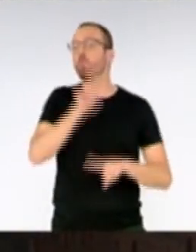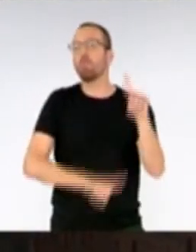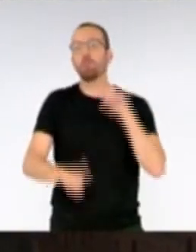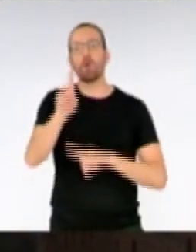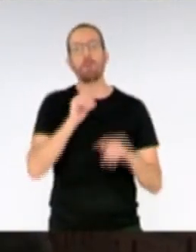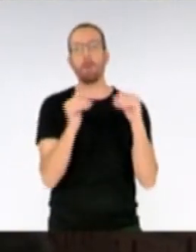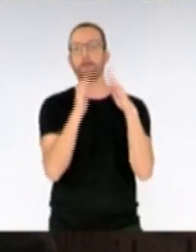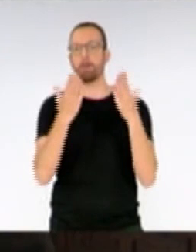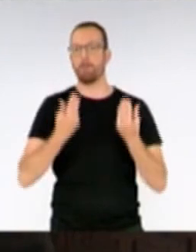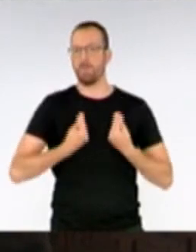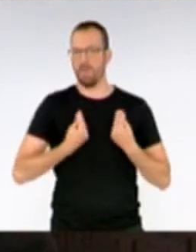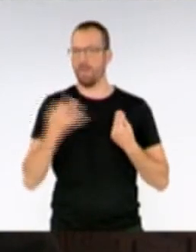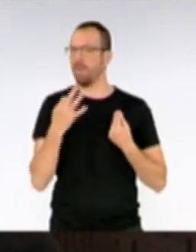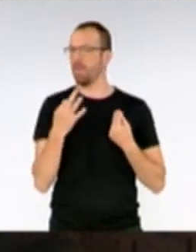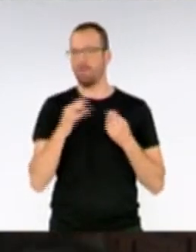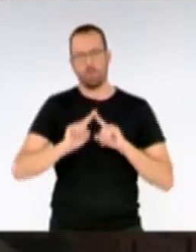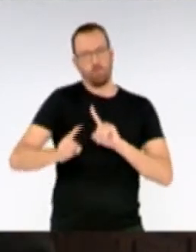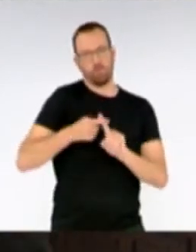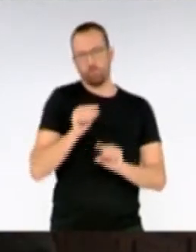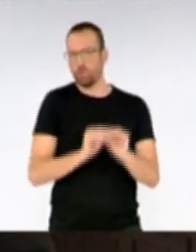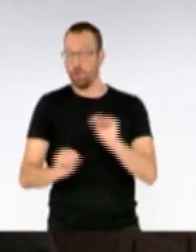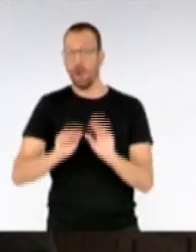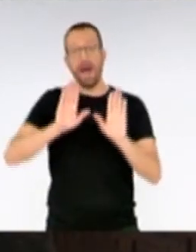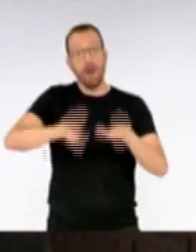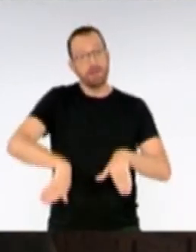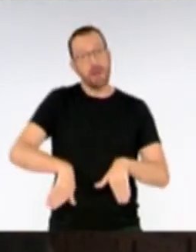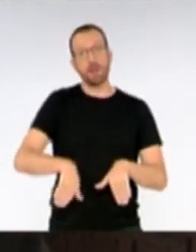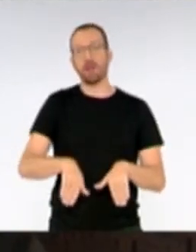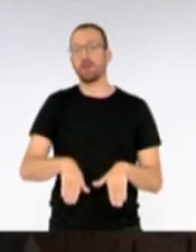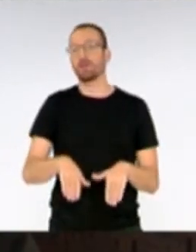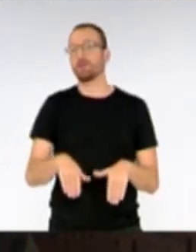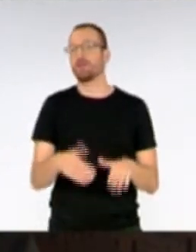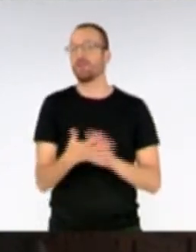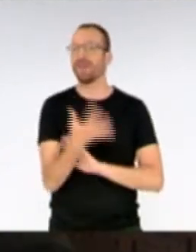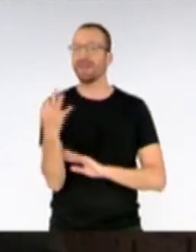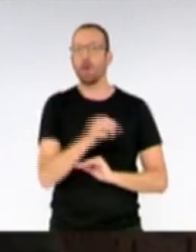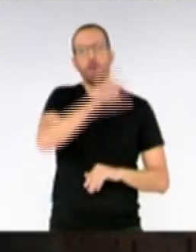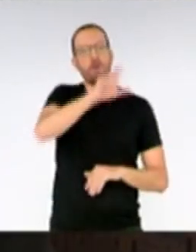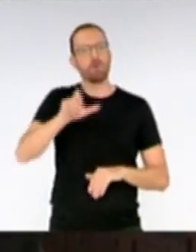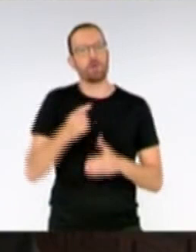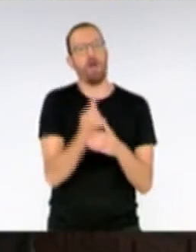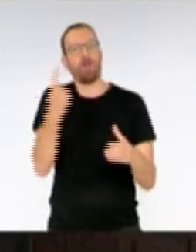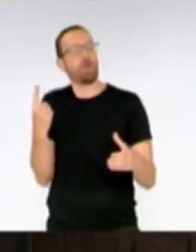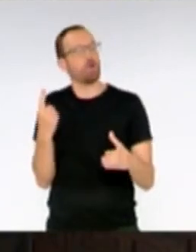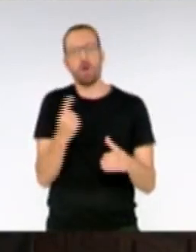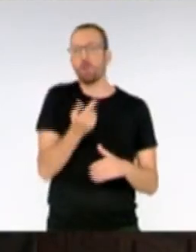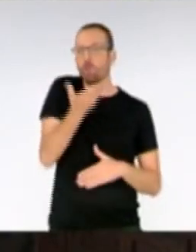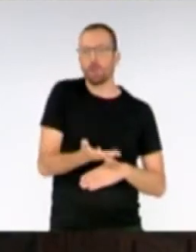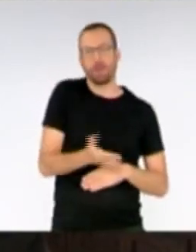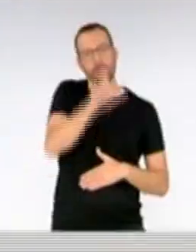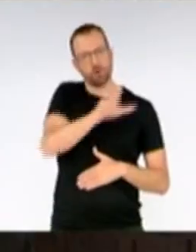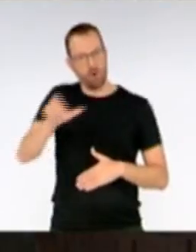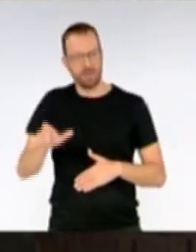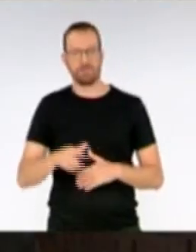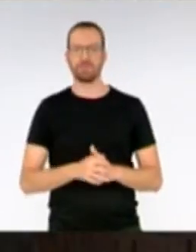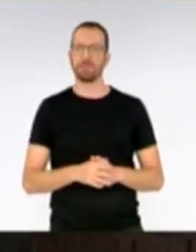Palma con la vivienda que deberíamos solventar. Eso todo redunda en una única cuestión, que es que no quede nadie atrás. Lo más importante son las personas y su beneficio.